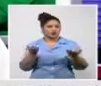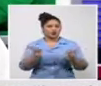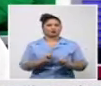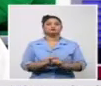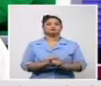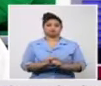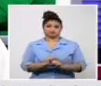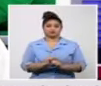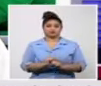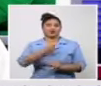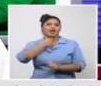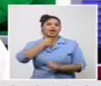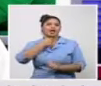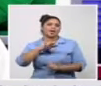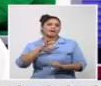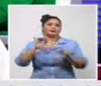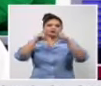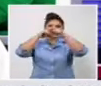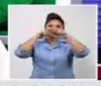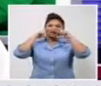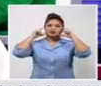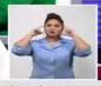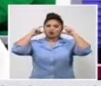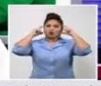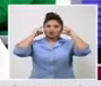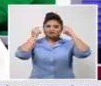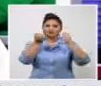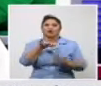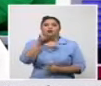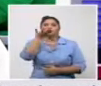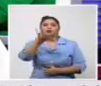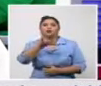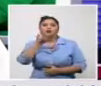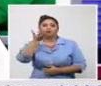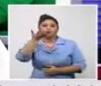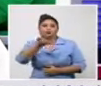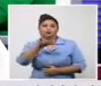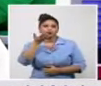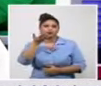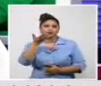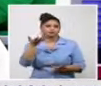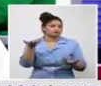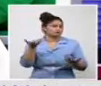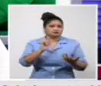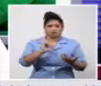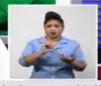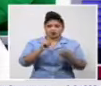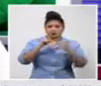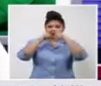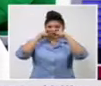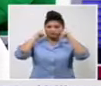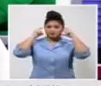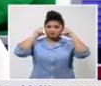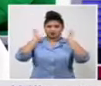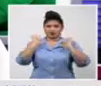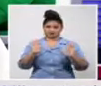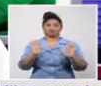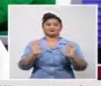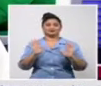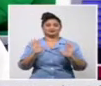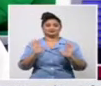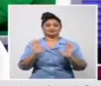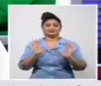hace efecto no se apaga después se pone otro tipo de Nasobuco que no es ese